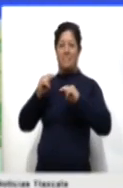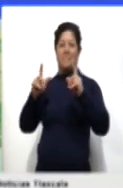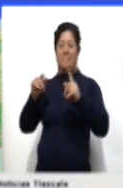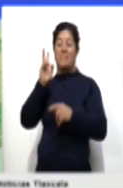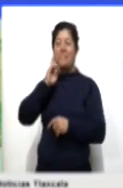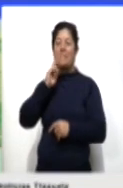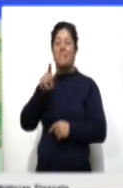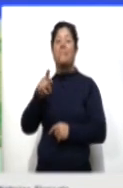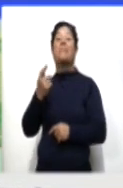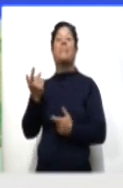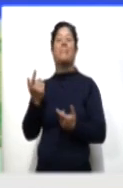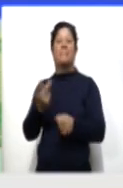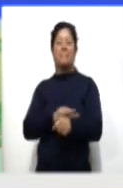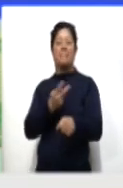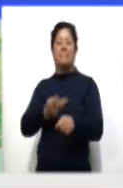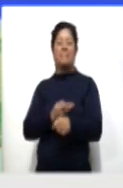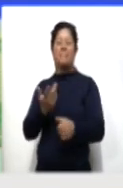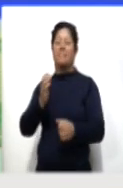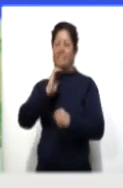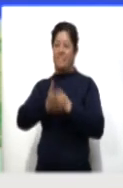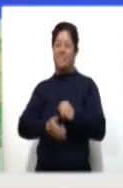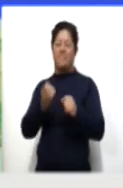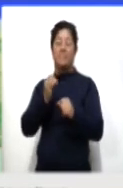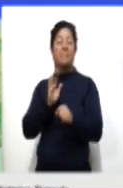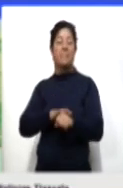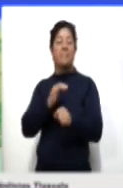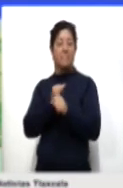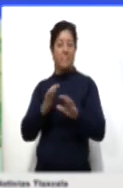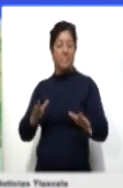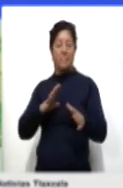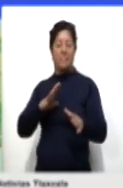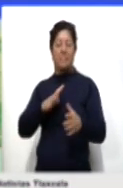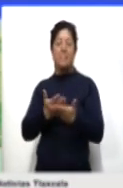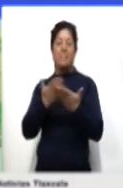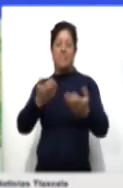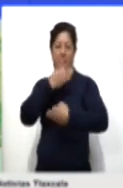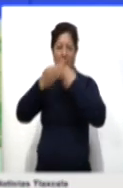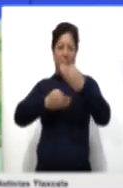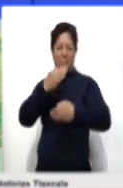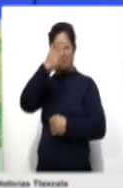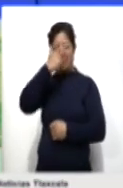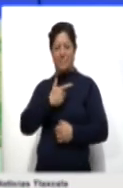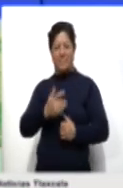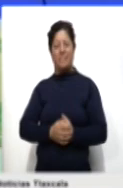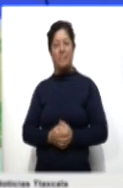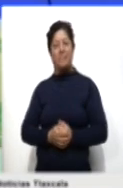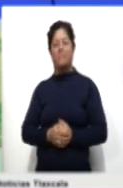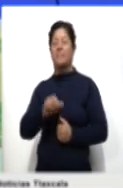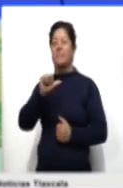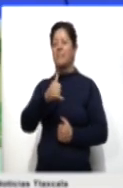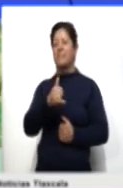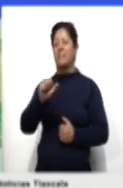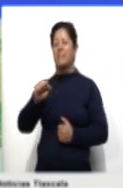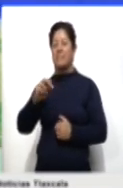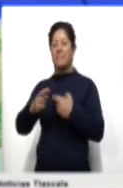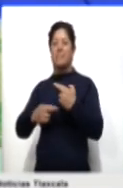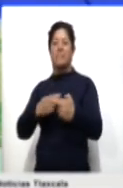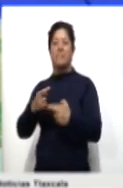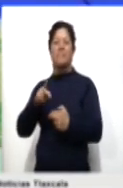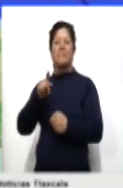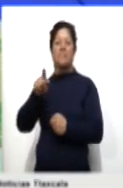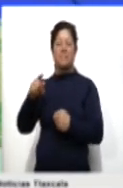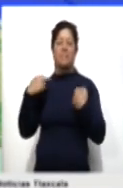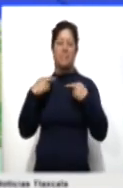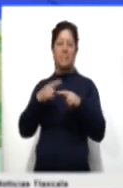Así que con el bloque de los deportes, más información, se lo tendremos en la tercera emisión de Ahora Noticias Ice. Maestra, regresamos con ustedes para más